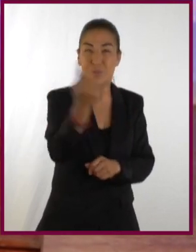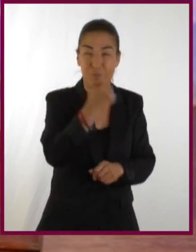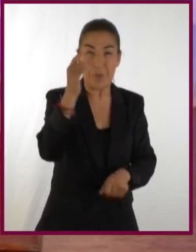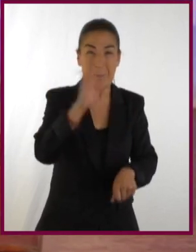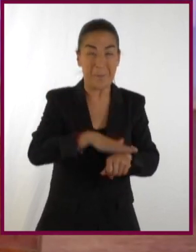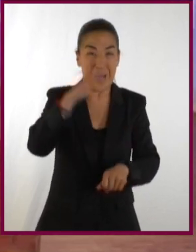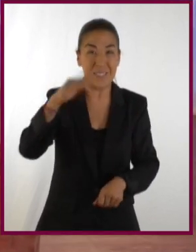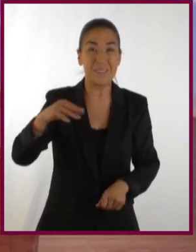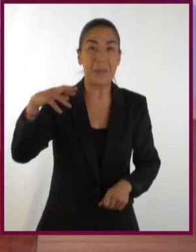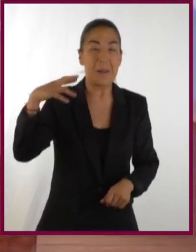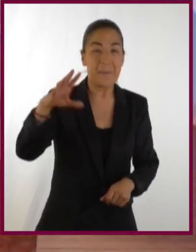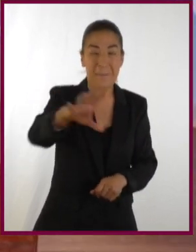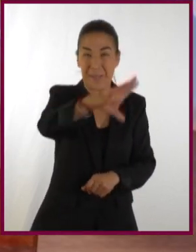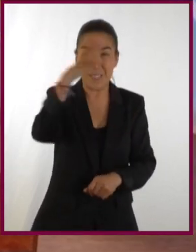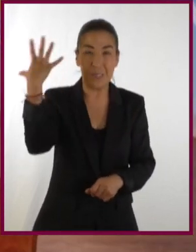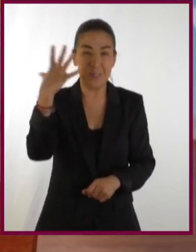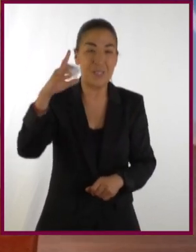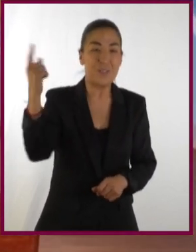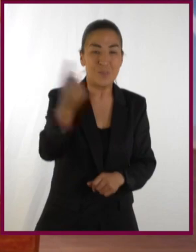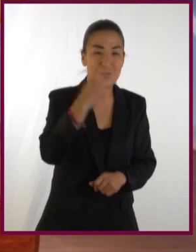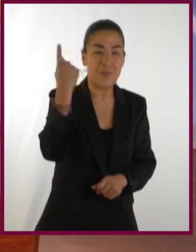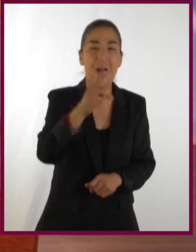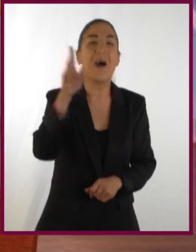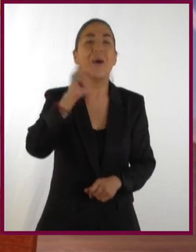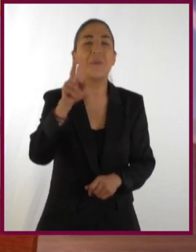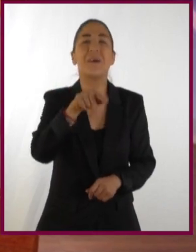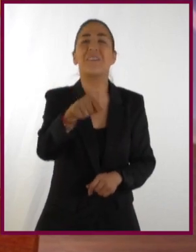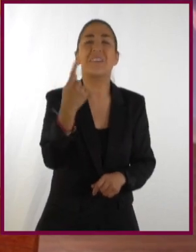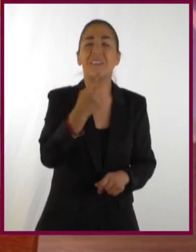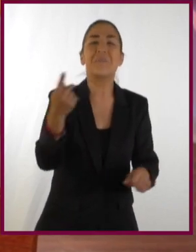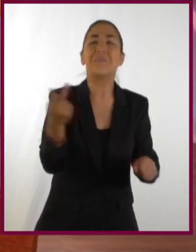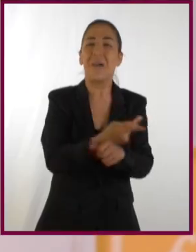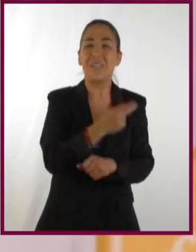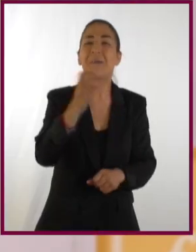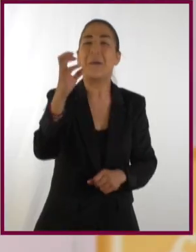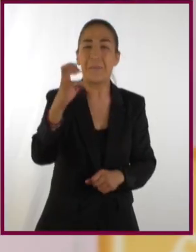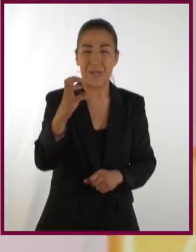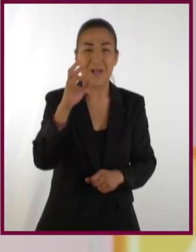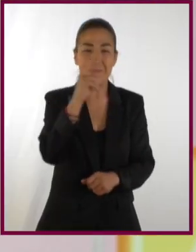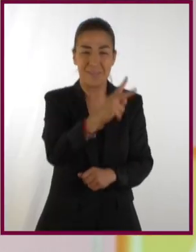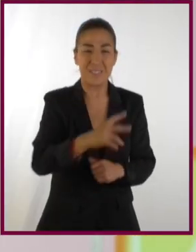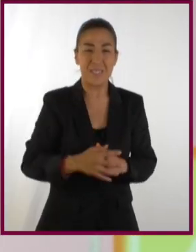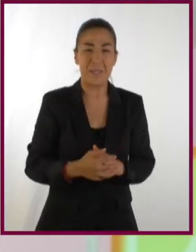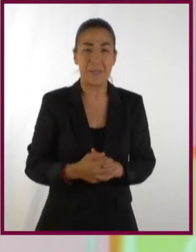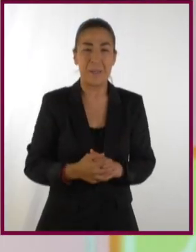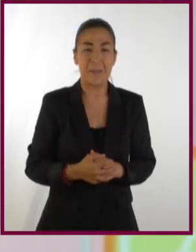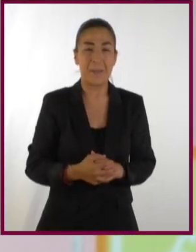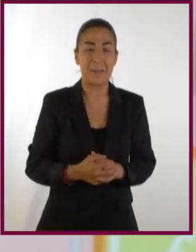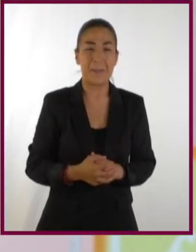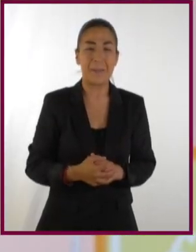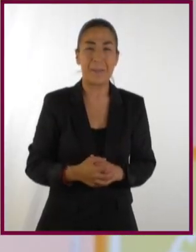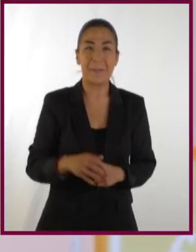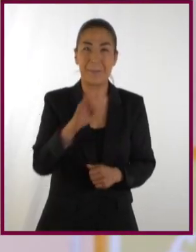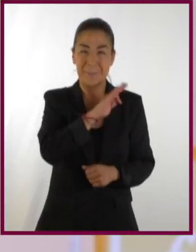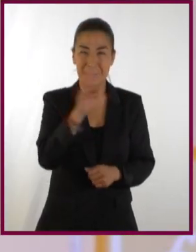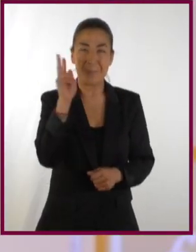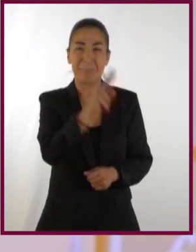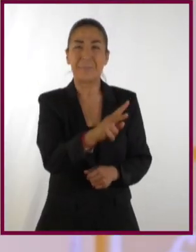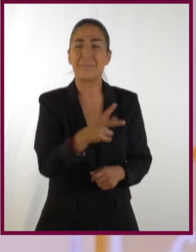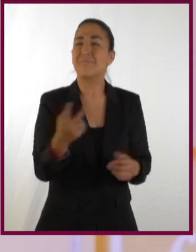Y bueno, cuando tenga suficiente velocidad, jalamos la cuerda por debajo del tubo y observamos lo que pasa con la pelota. ¿Estás lista? Lista.